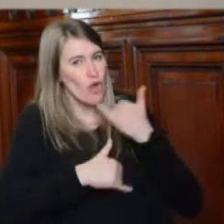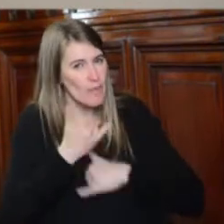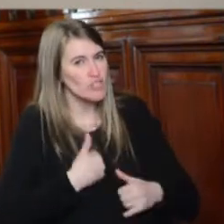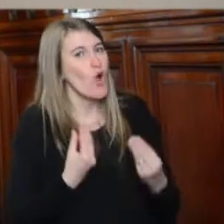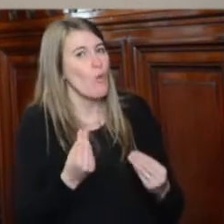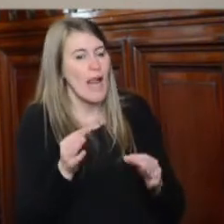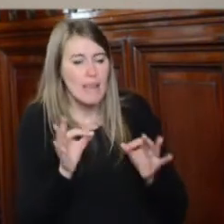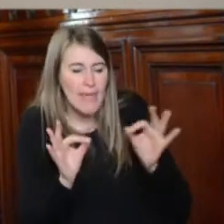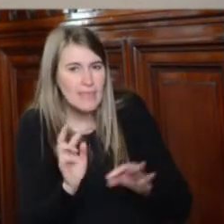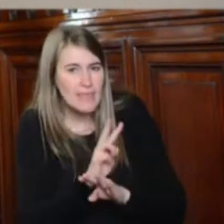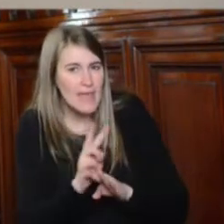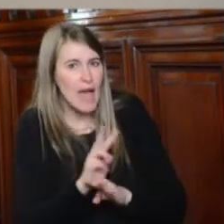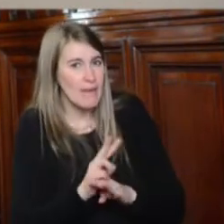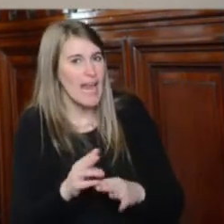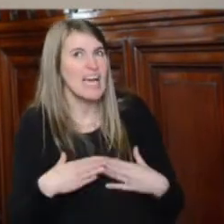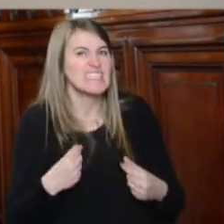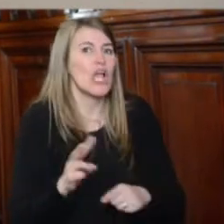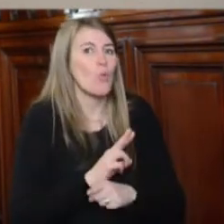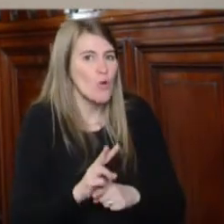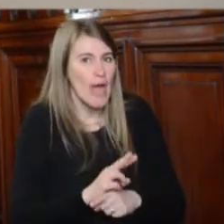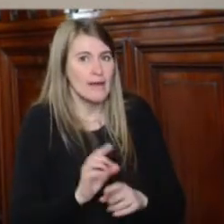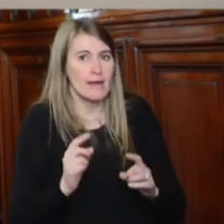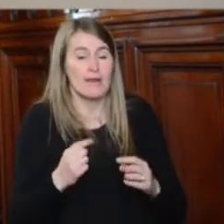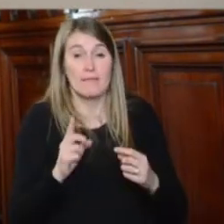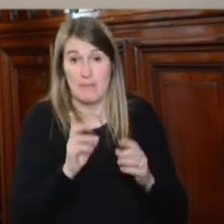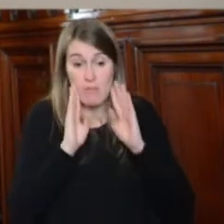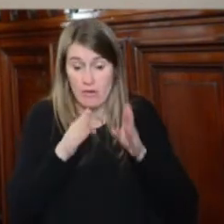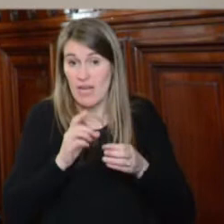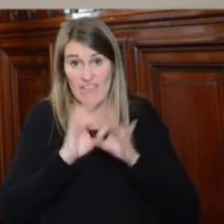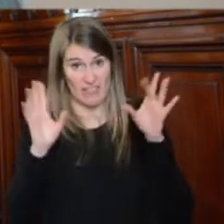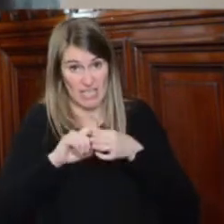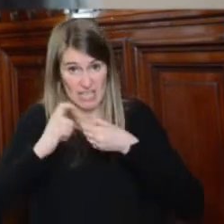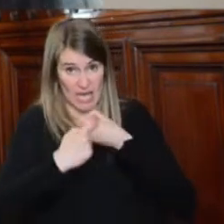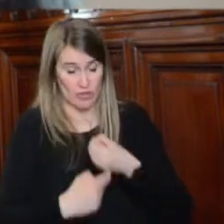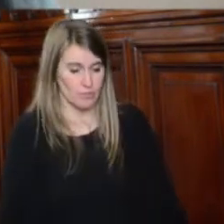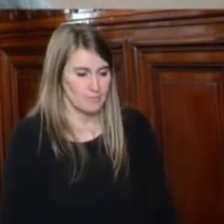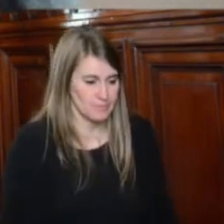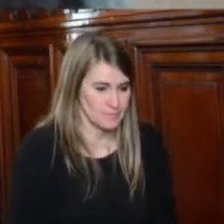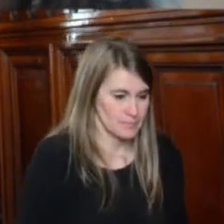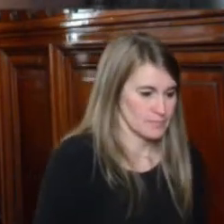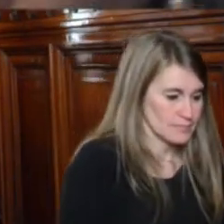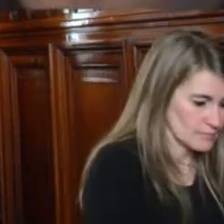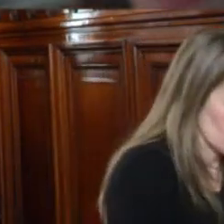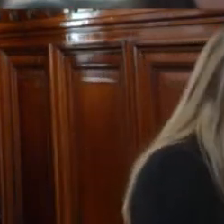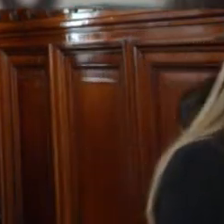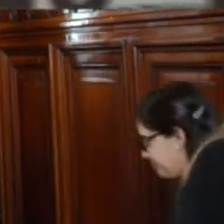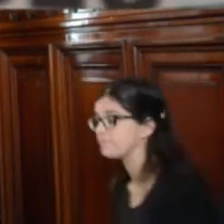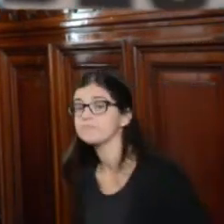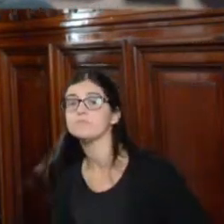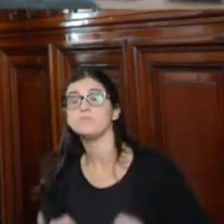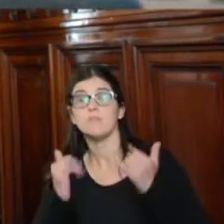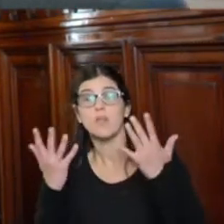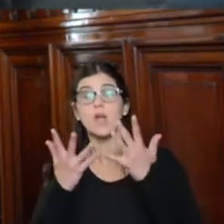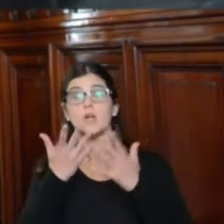están tomando en Argentina para asegurar el ejercicio de la libertad sindical. Muchísimas gracias. Bien, como comprenderán,